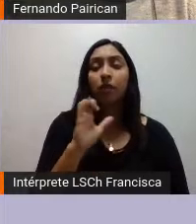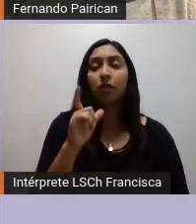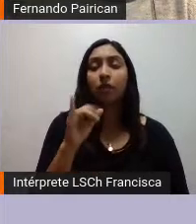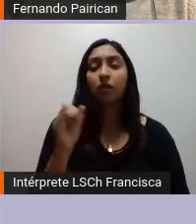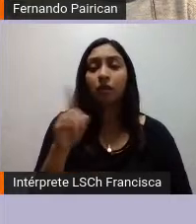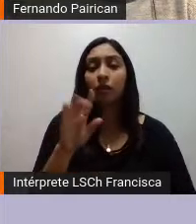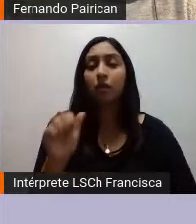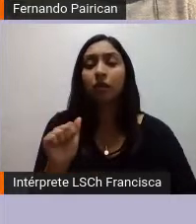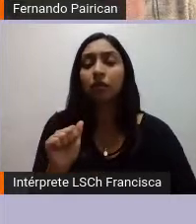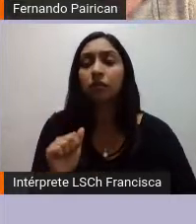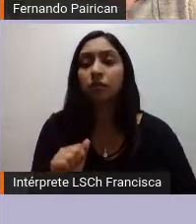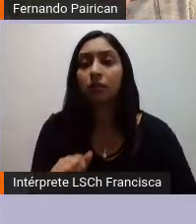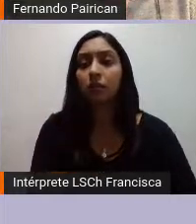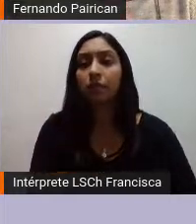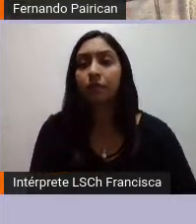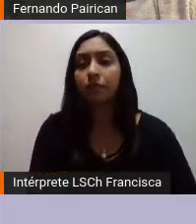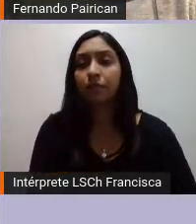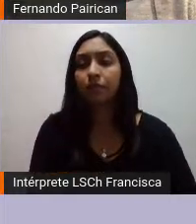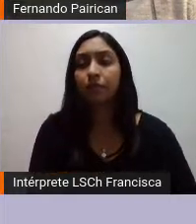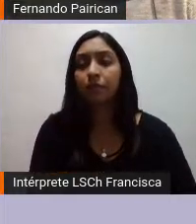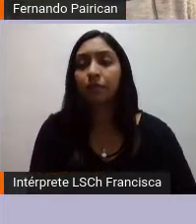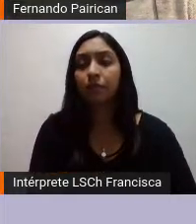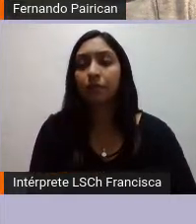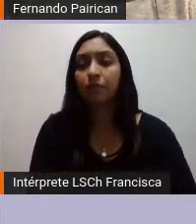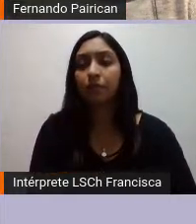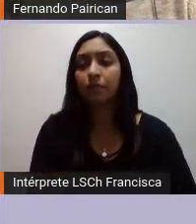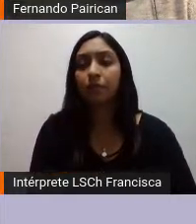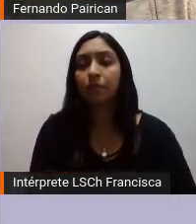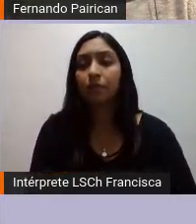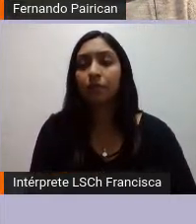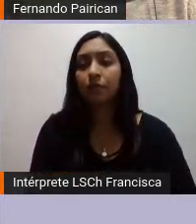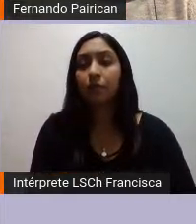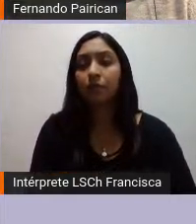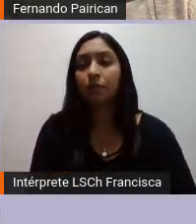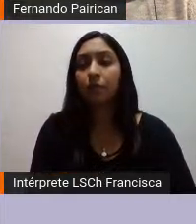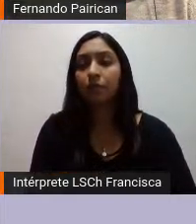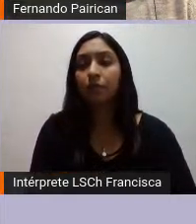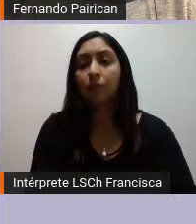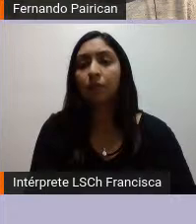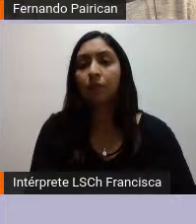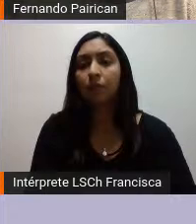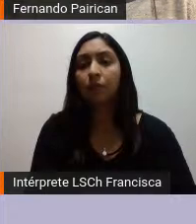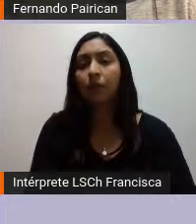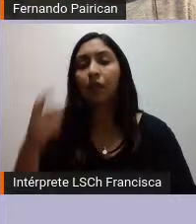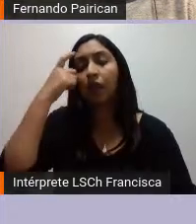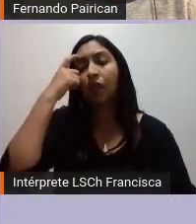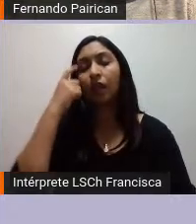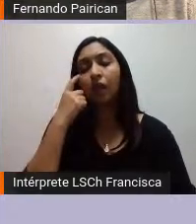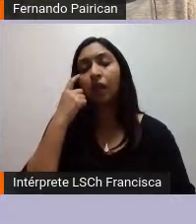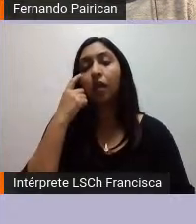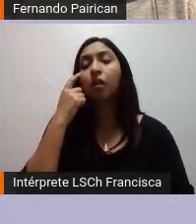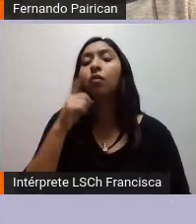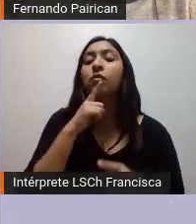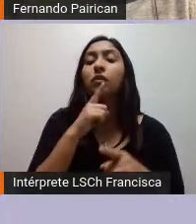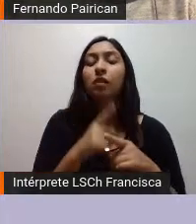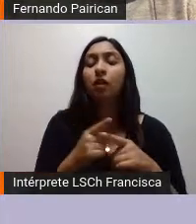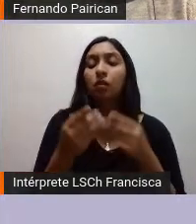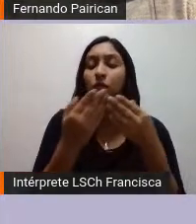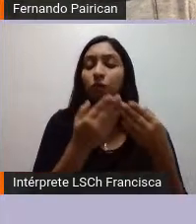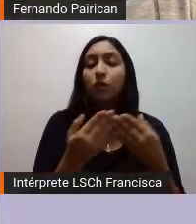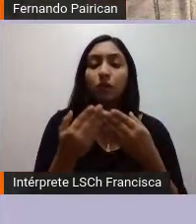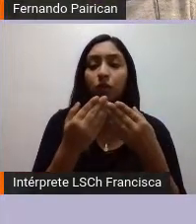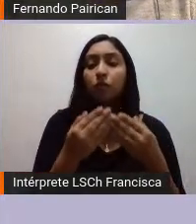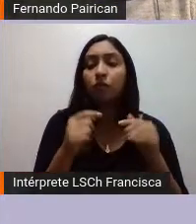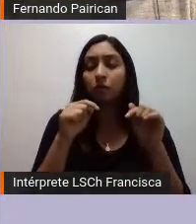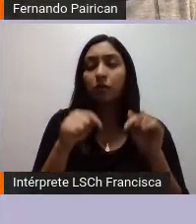en el mostrador y que creo que debería ser un texto de estudios para hoy